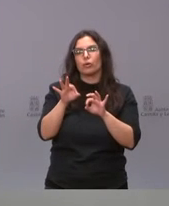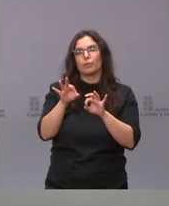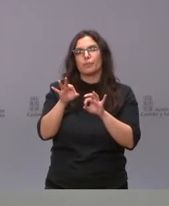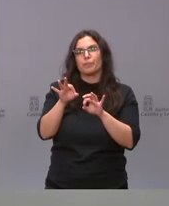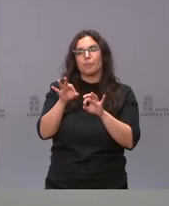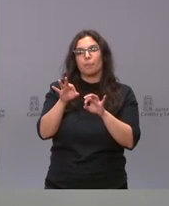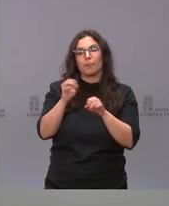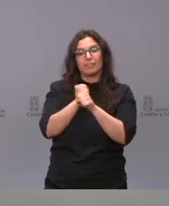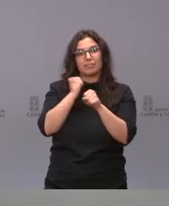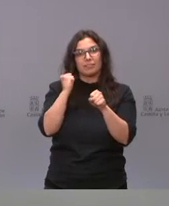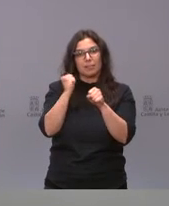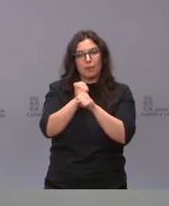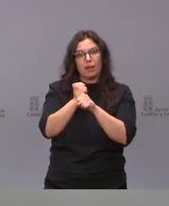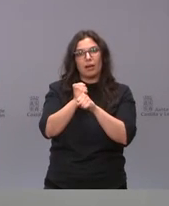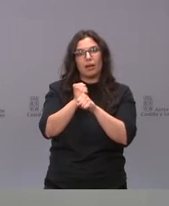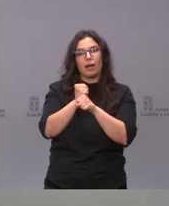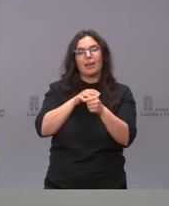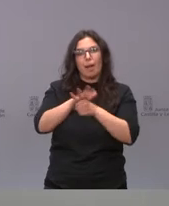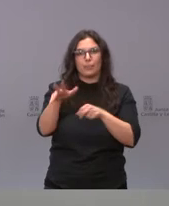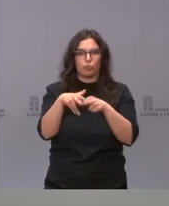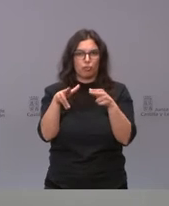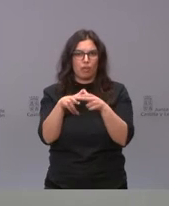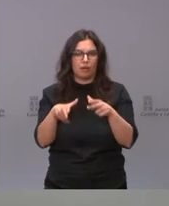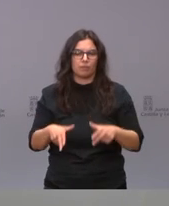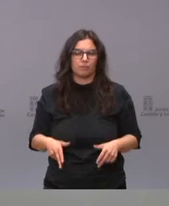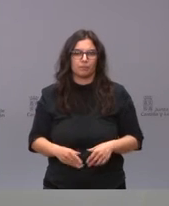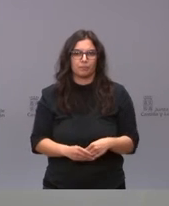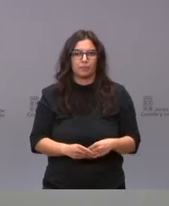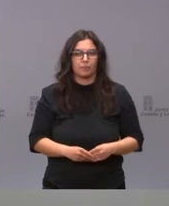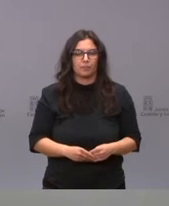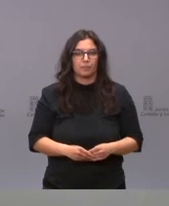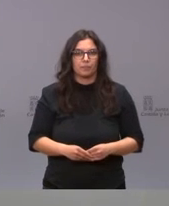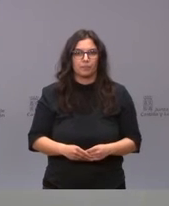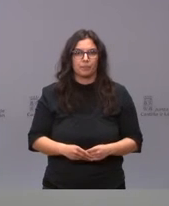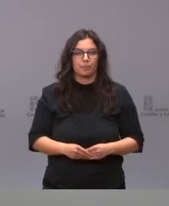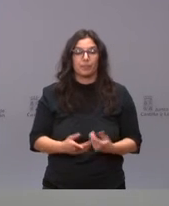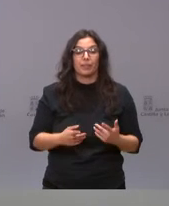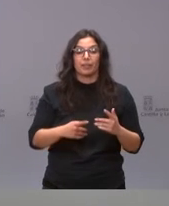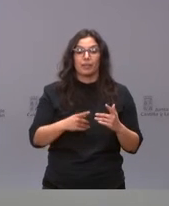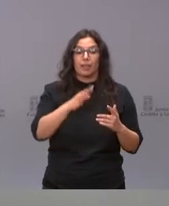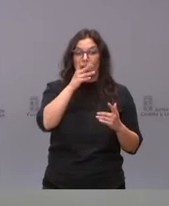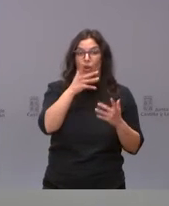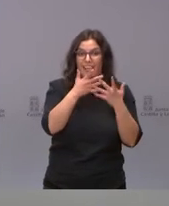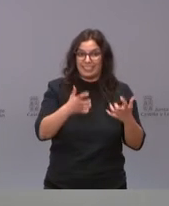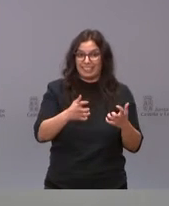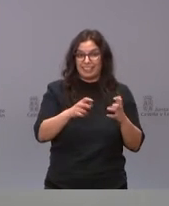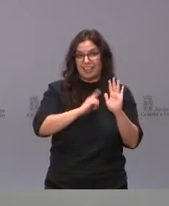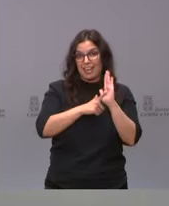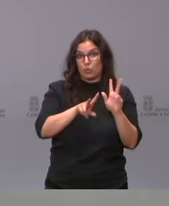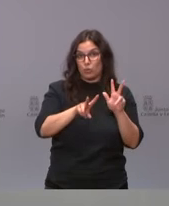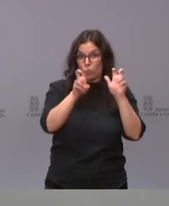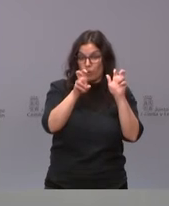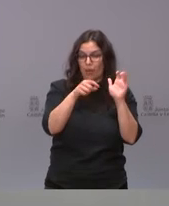su función dentro del ámbito social. Las novedades que regulamos en el texto que se ha aprobado hoy,